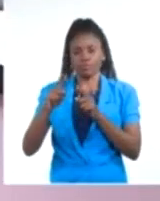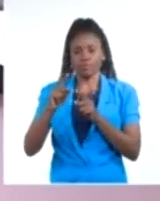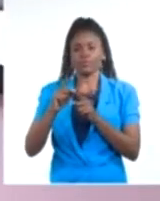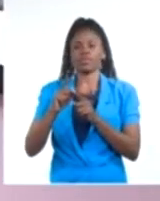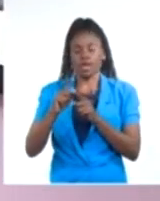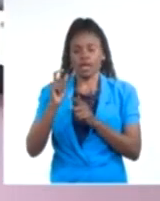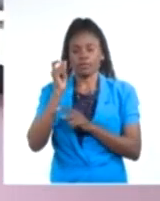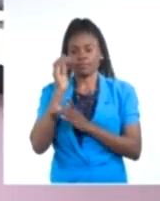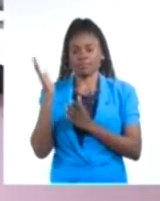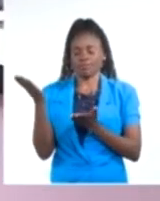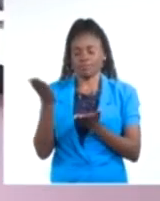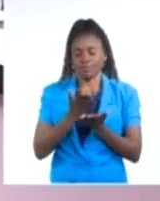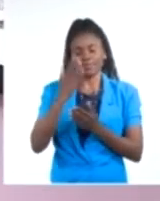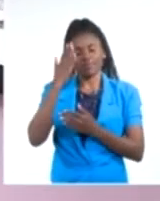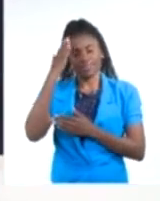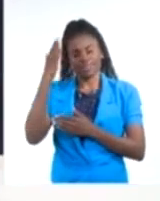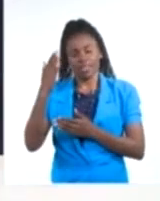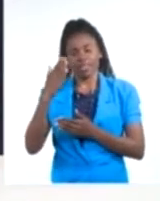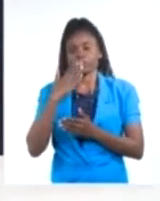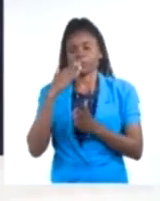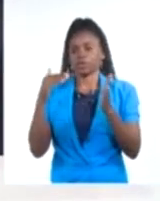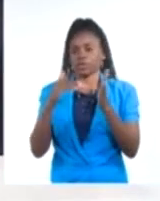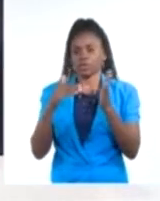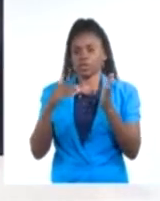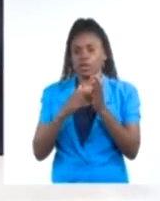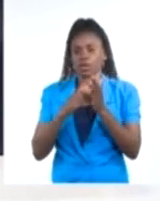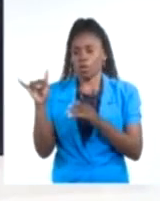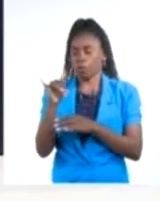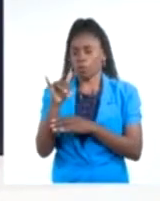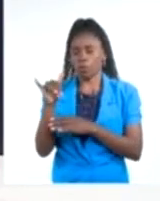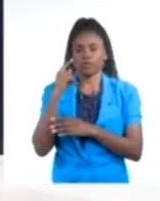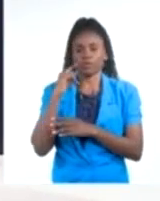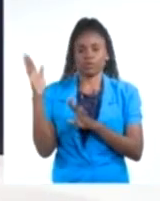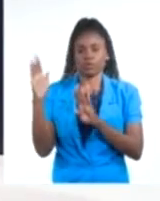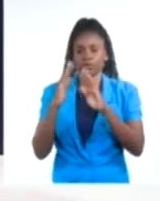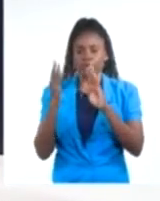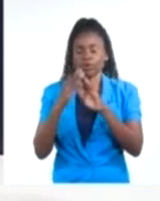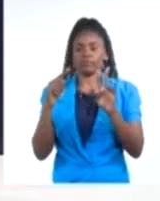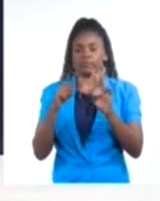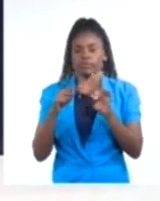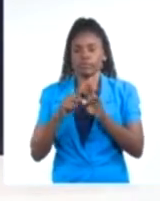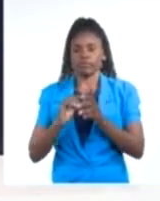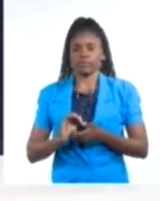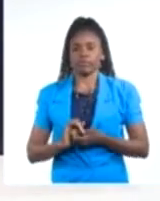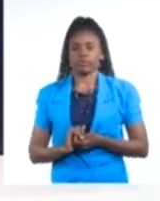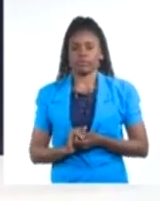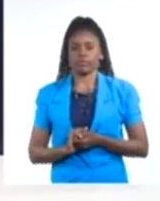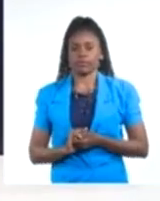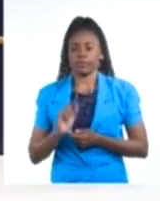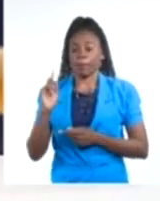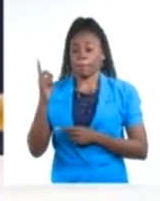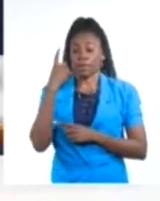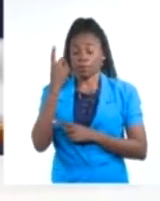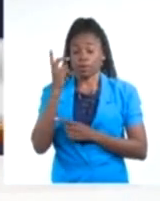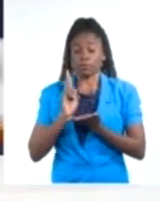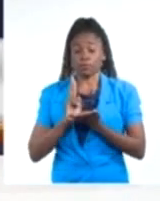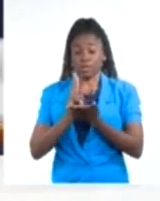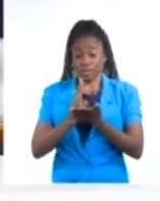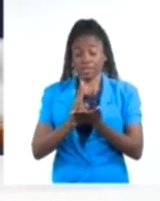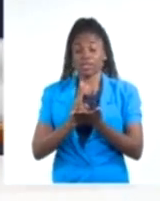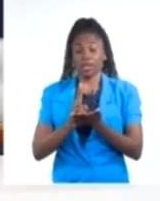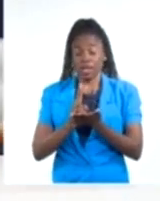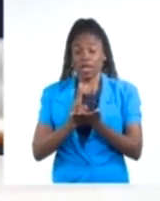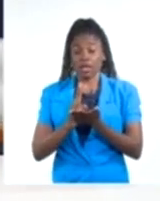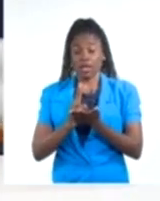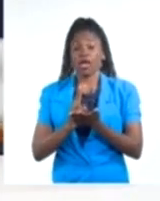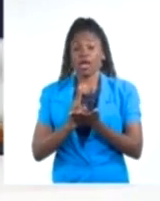Bienvenido. Muchas gracias, Rosy. Buenas tardes. Y bueno, también para los televidentes. Las primeras visitas internacionales del presidente Luis